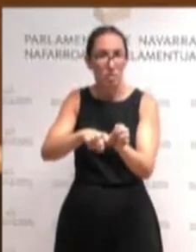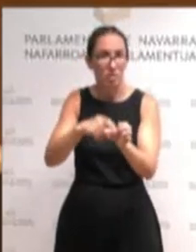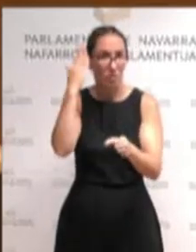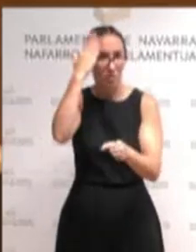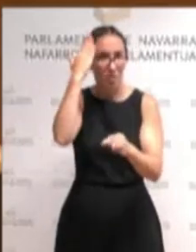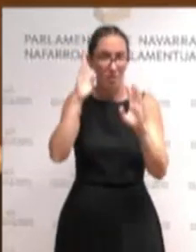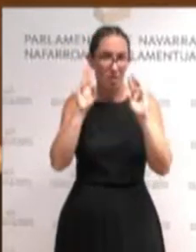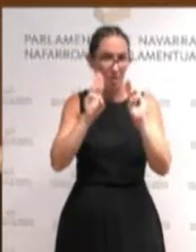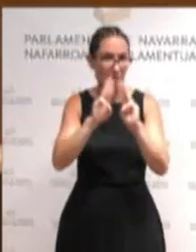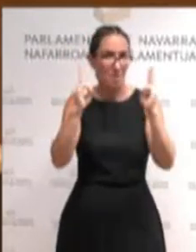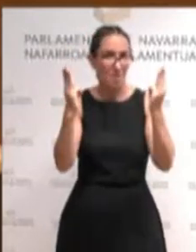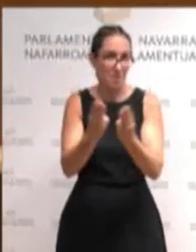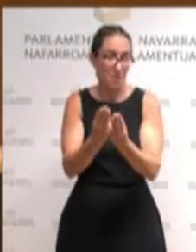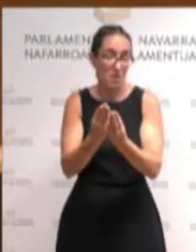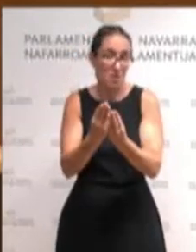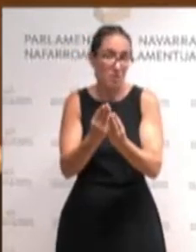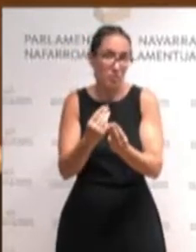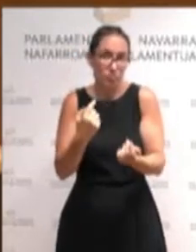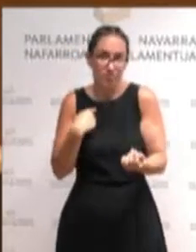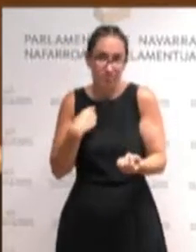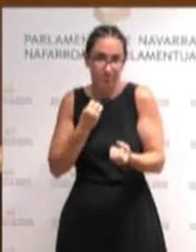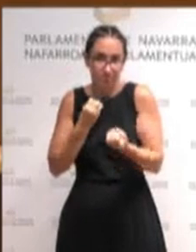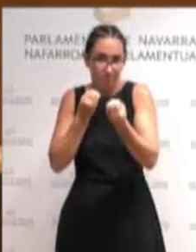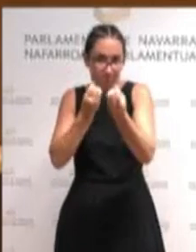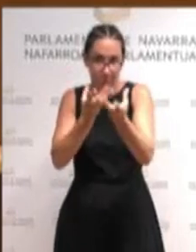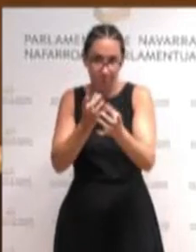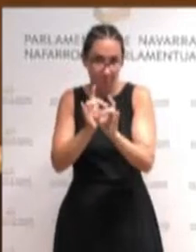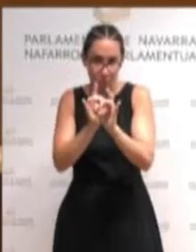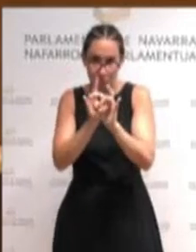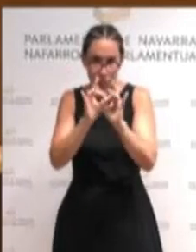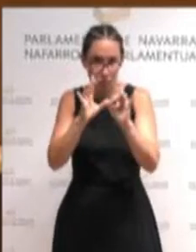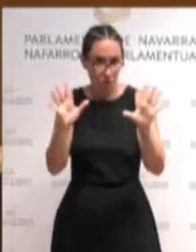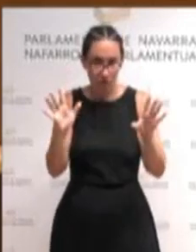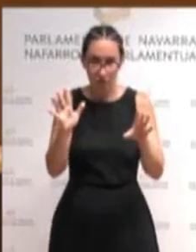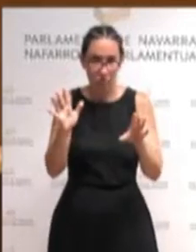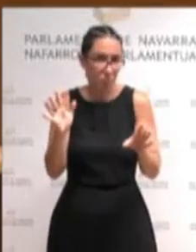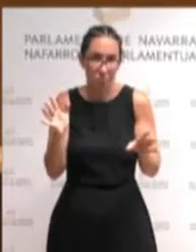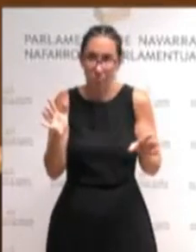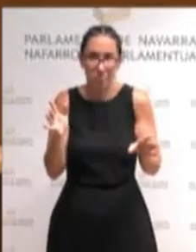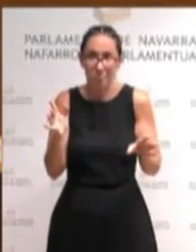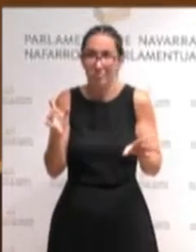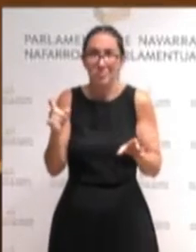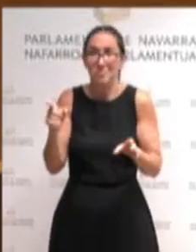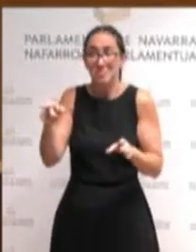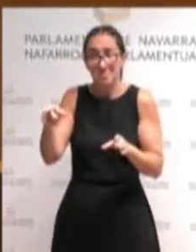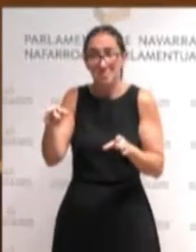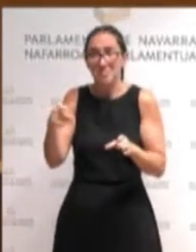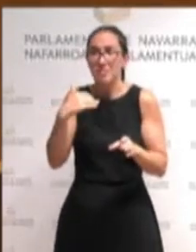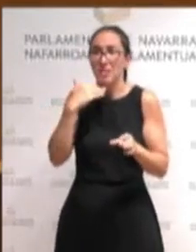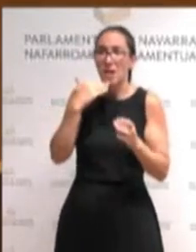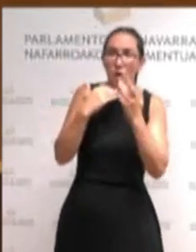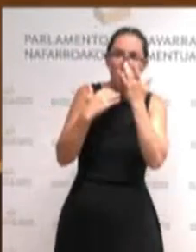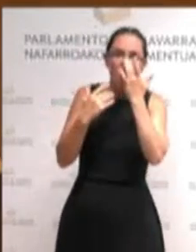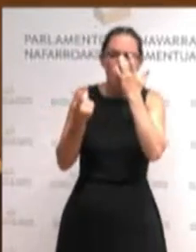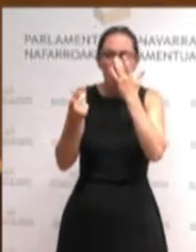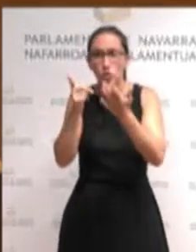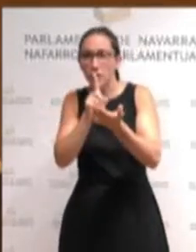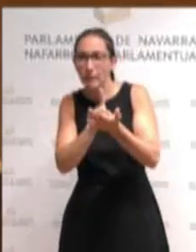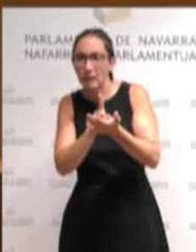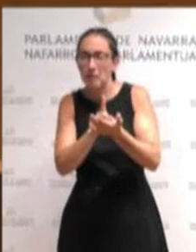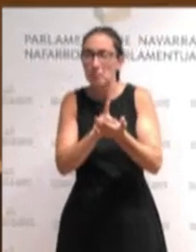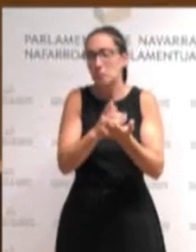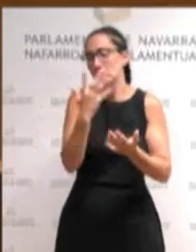ez dugu onartuko emakumeon kontrako indarkeria ausitan jartzea